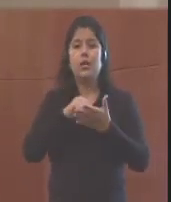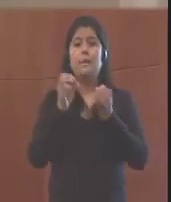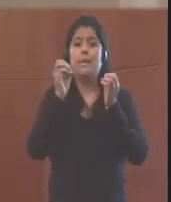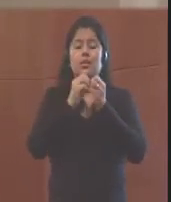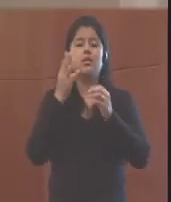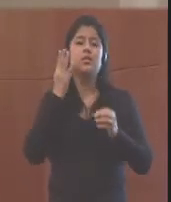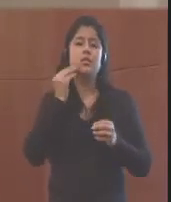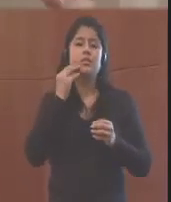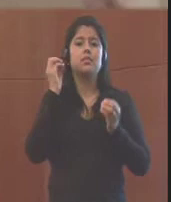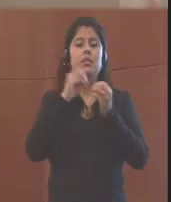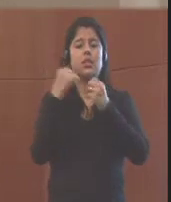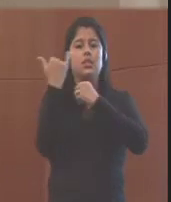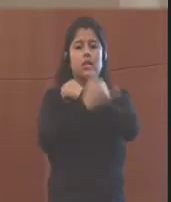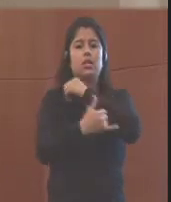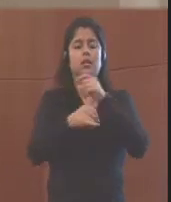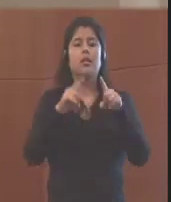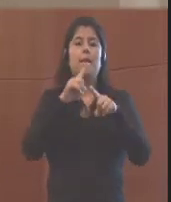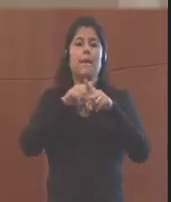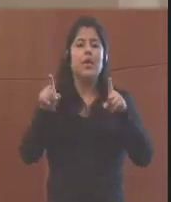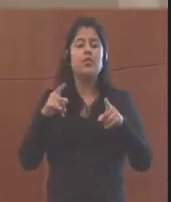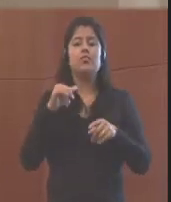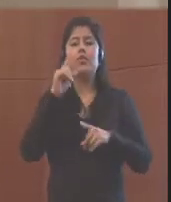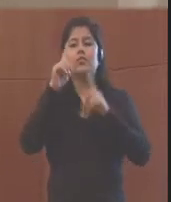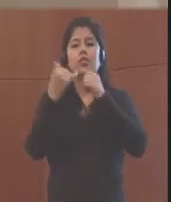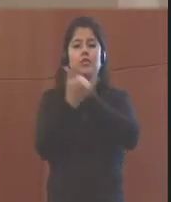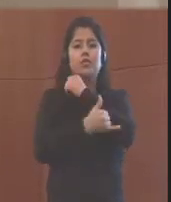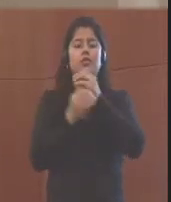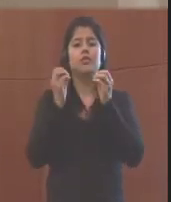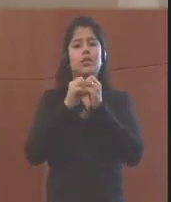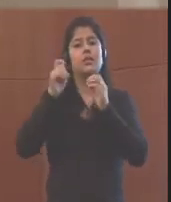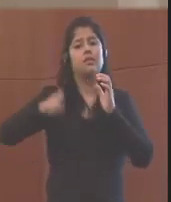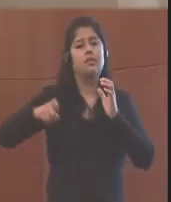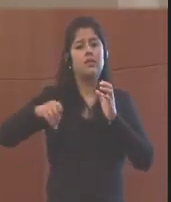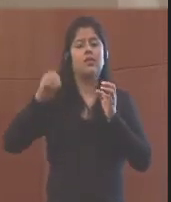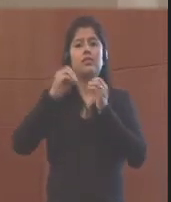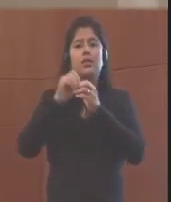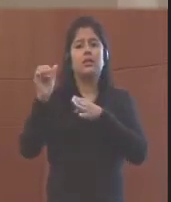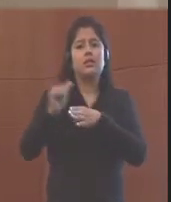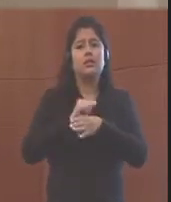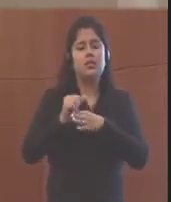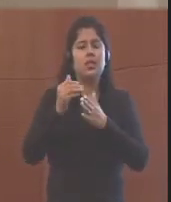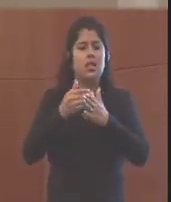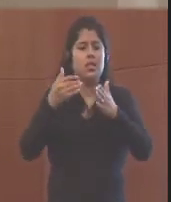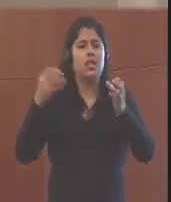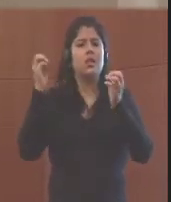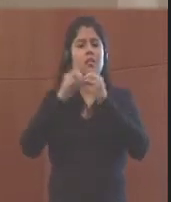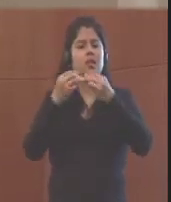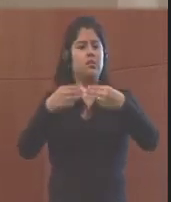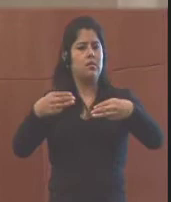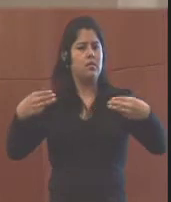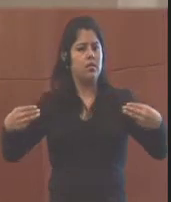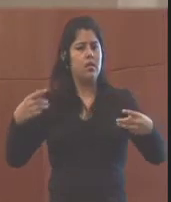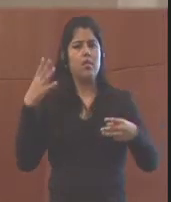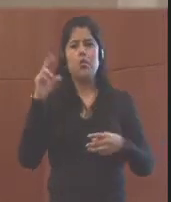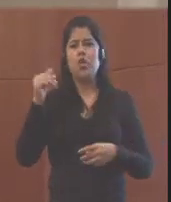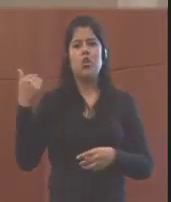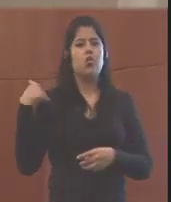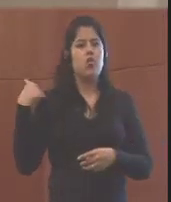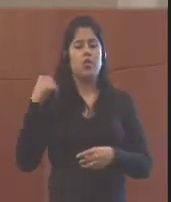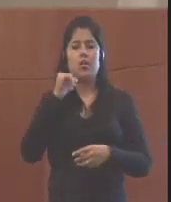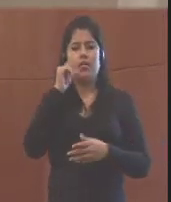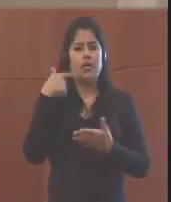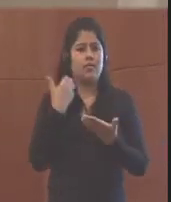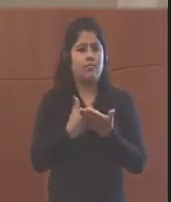experiencia en muchos países y sin embargo, muchos países todavía necesitan entrenadores externos y material externo porque no tienen los